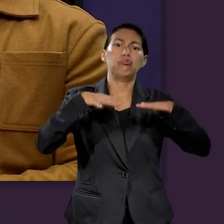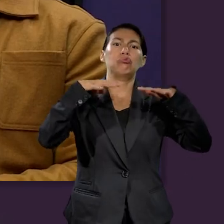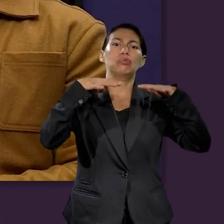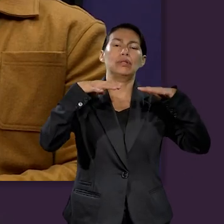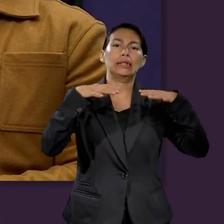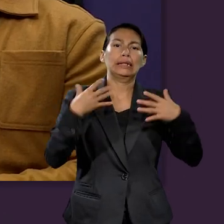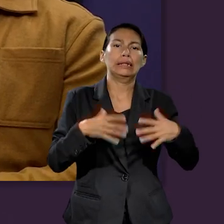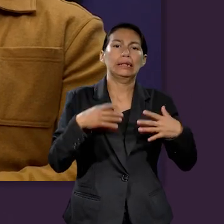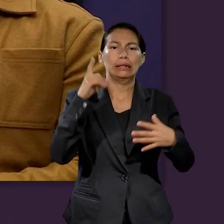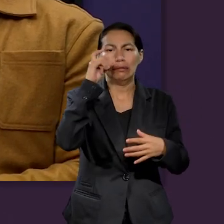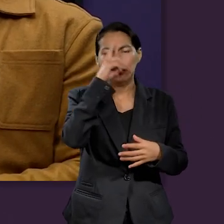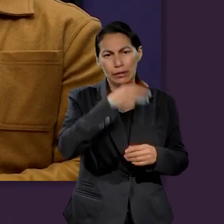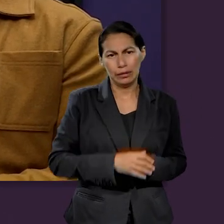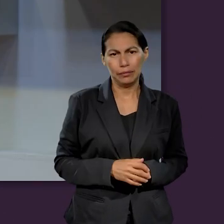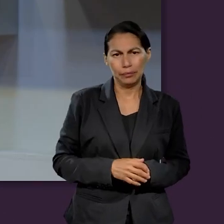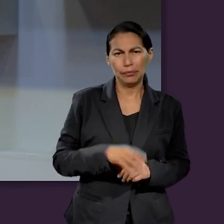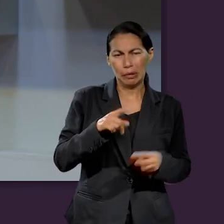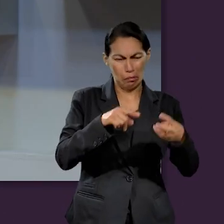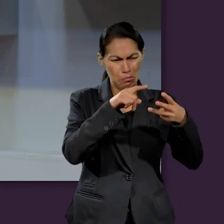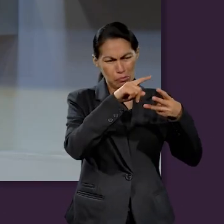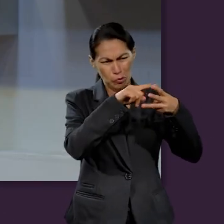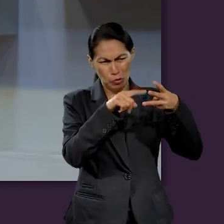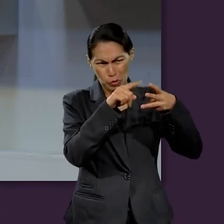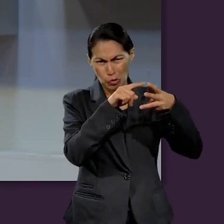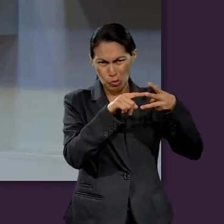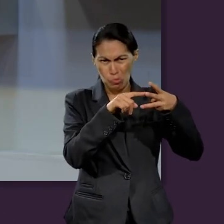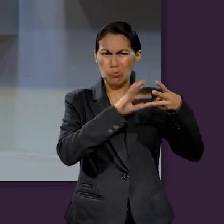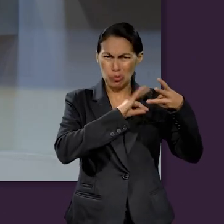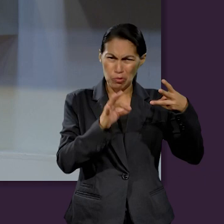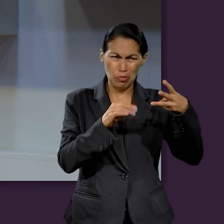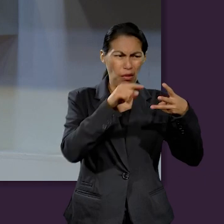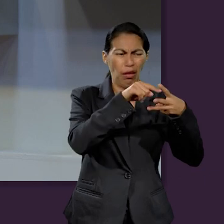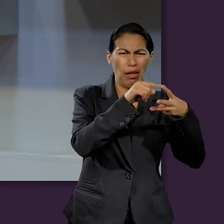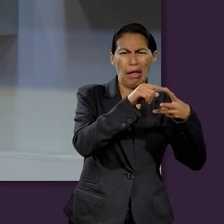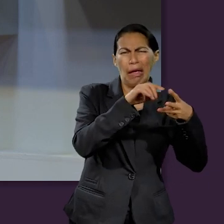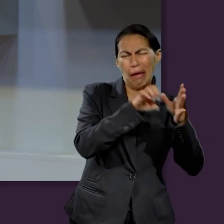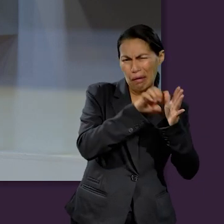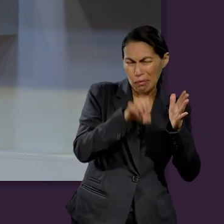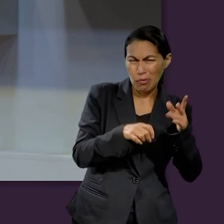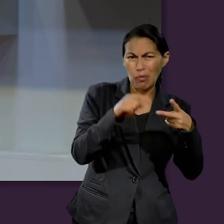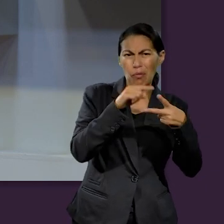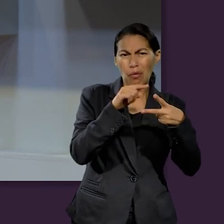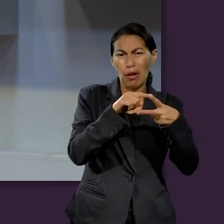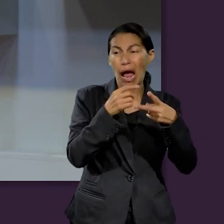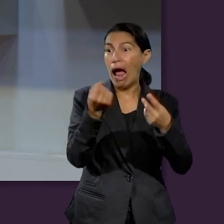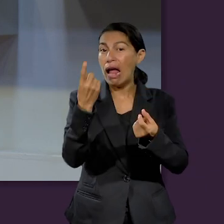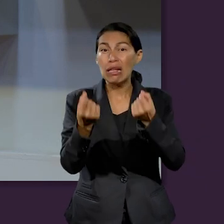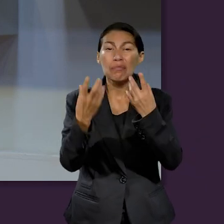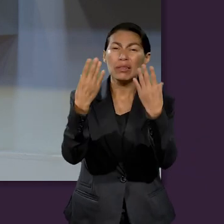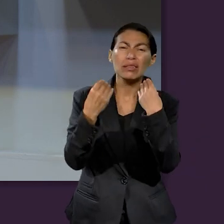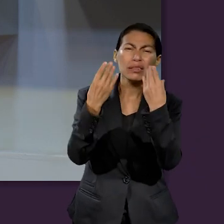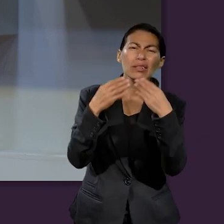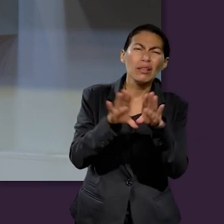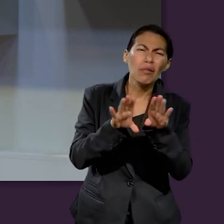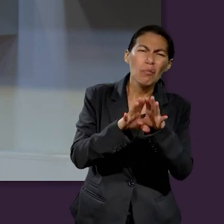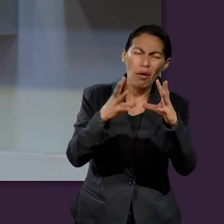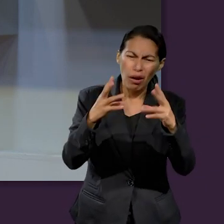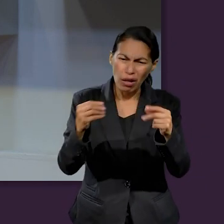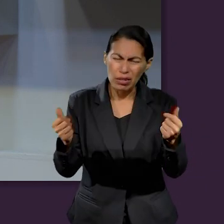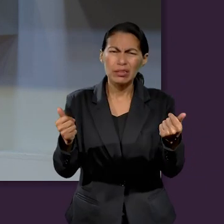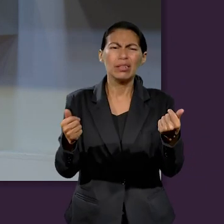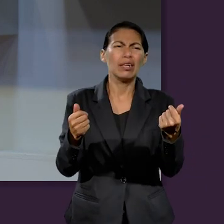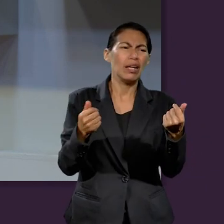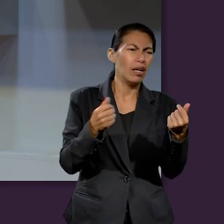eso es parte de la educación financiera. Si pensamos en dos de tres, nosotros podemos hacer algo, ¿no? Buscar orientación